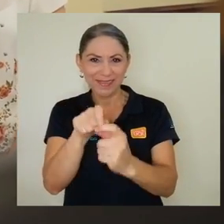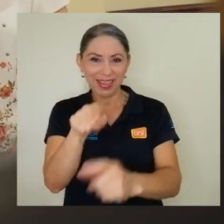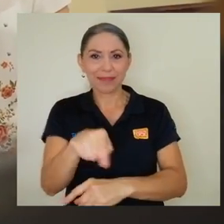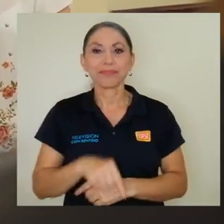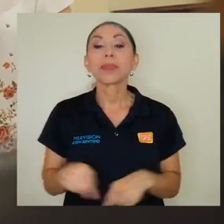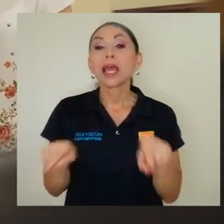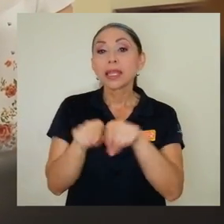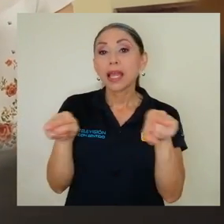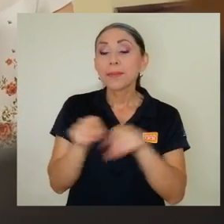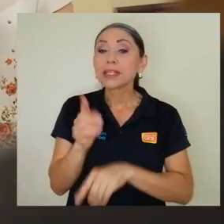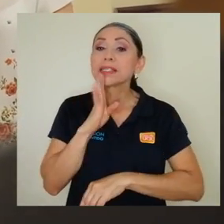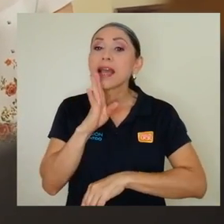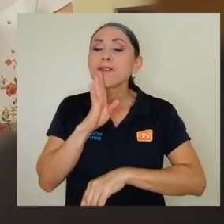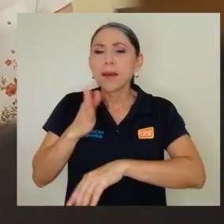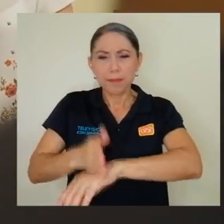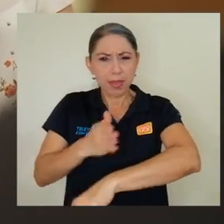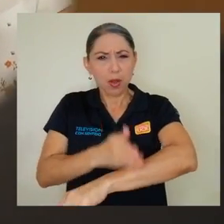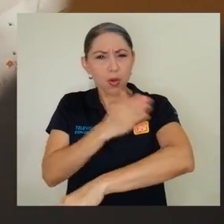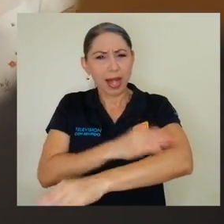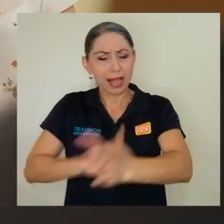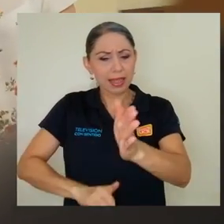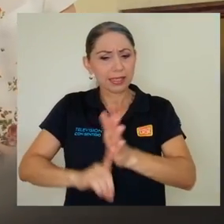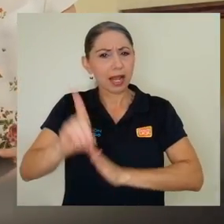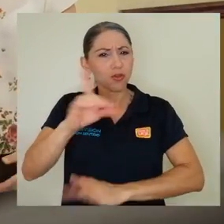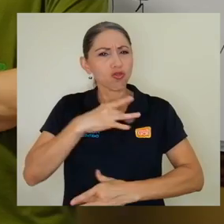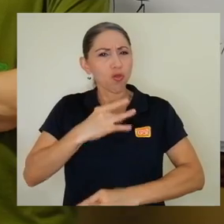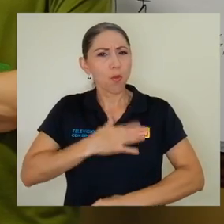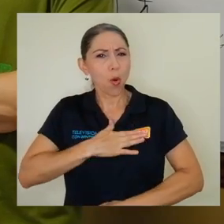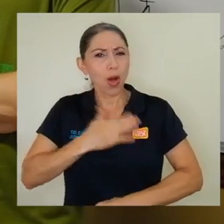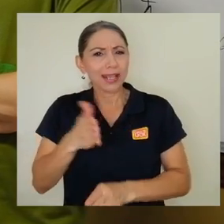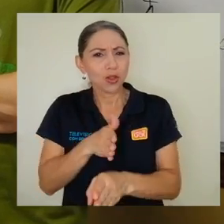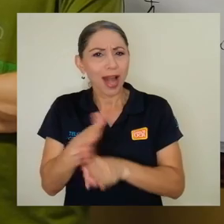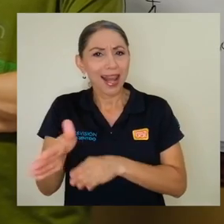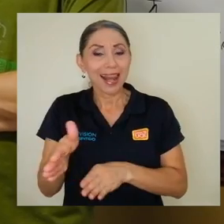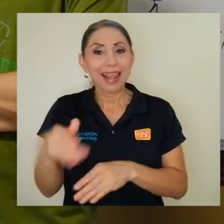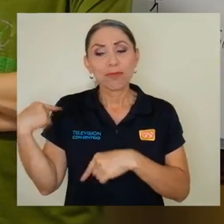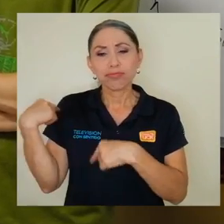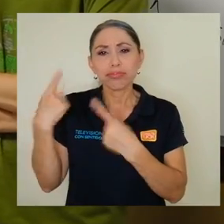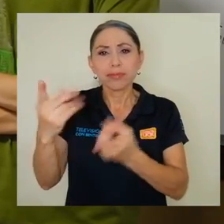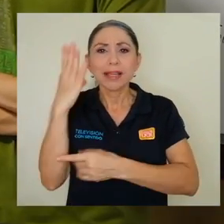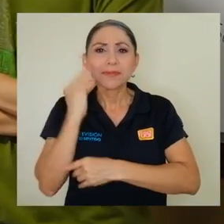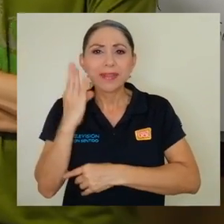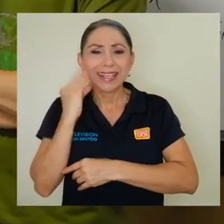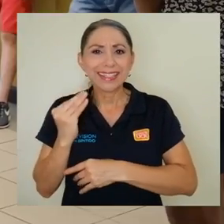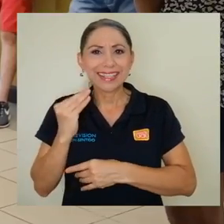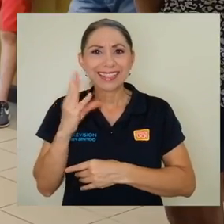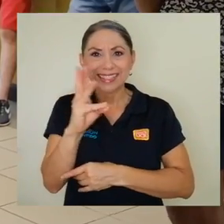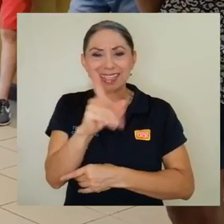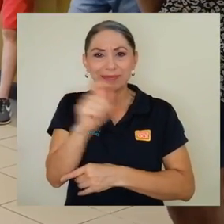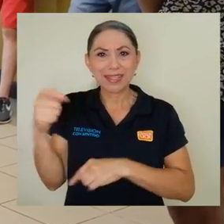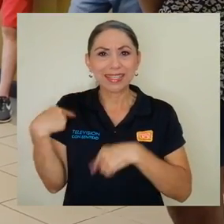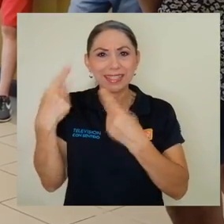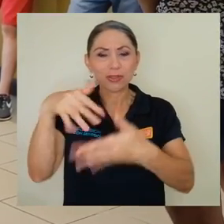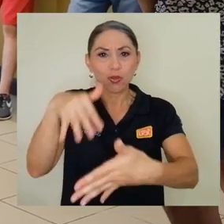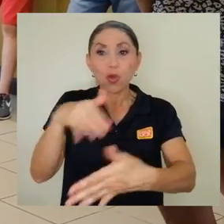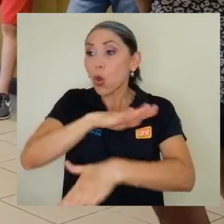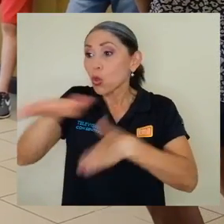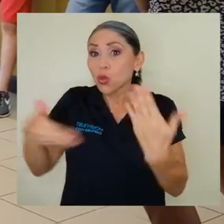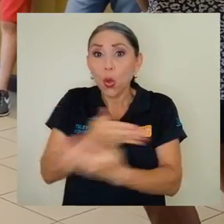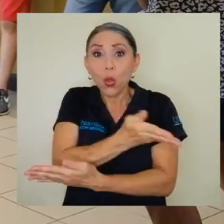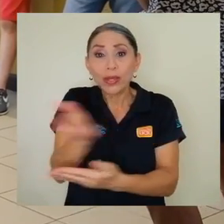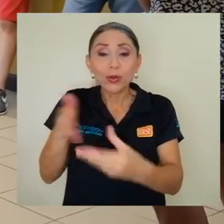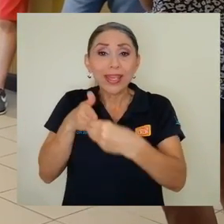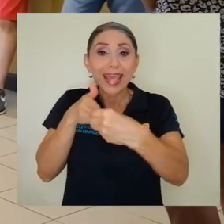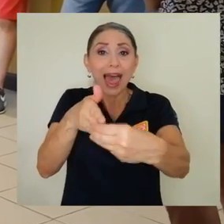También se habla sobre cómo mejorar el desarrollo vocacional y el camino de experiencia durante el semestre. Todos los espacios son